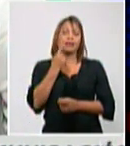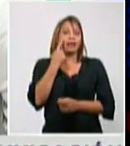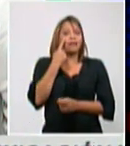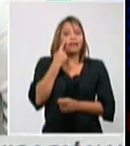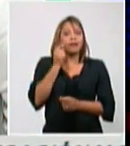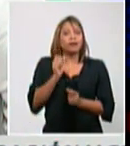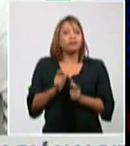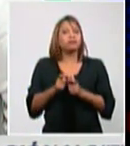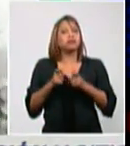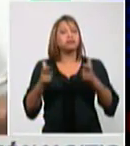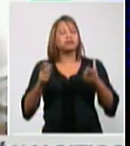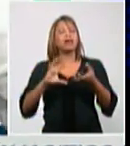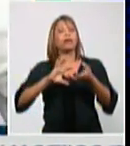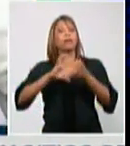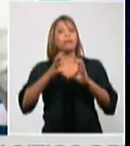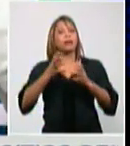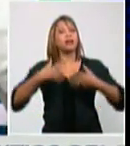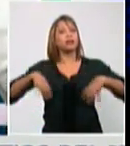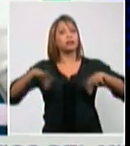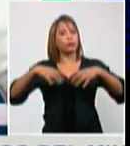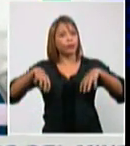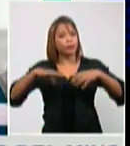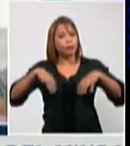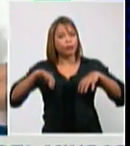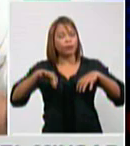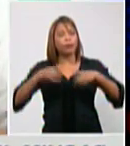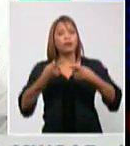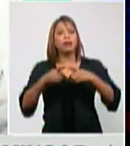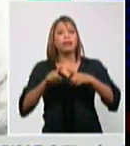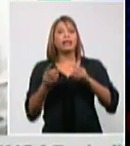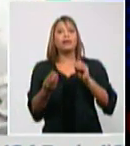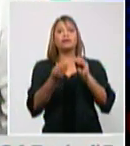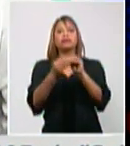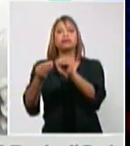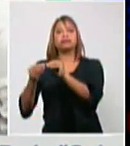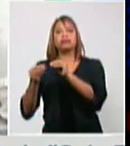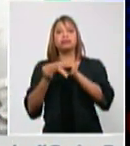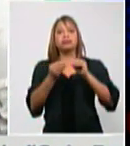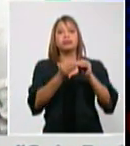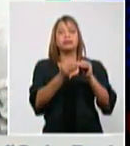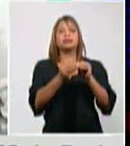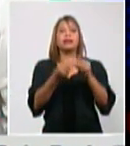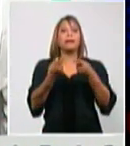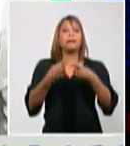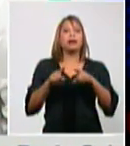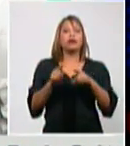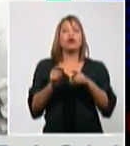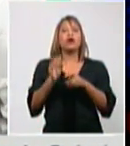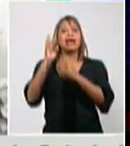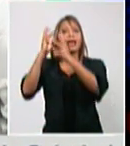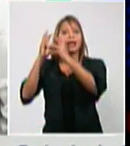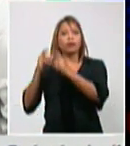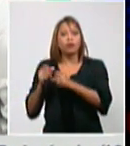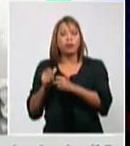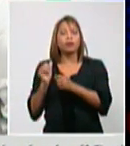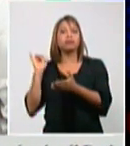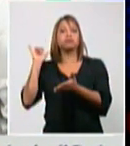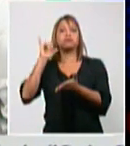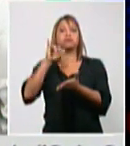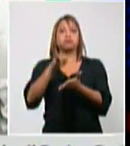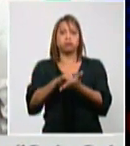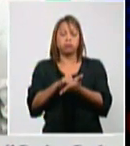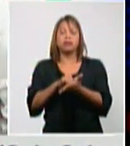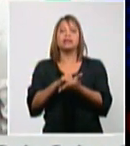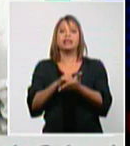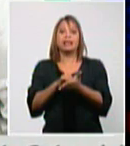complejidad de la situación que tenemos transmisión autóctona pero tenemos un número importado que se ha